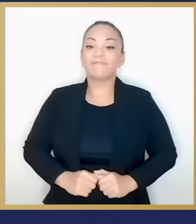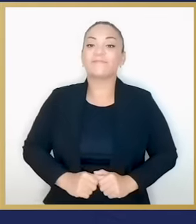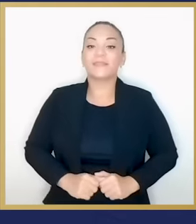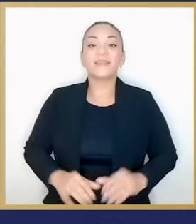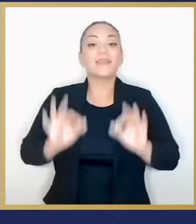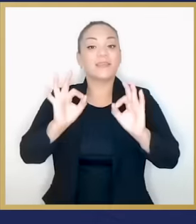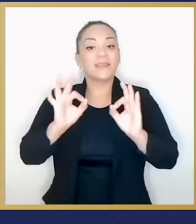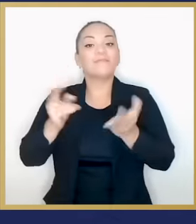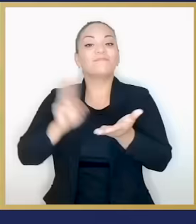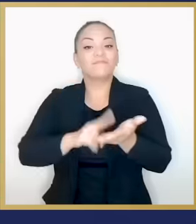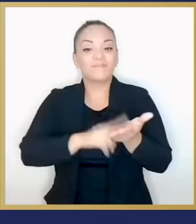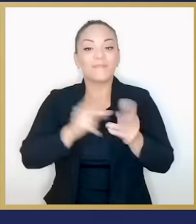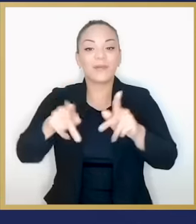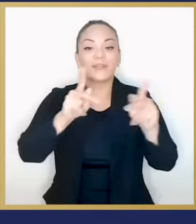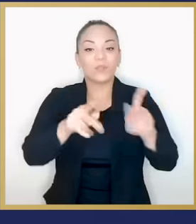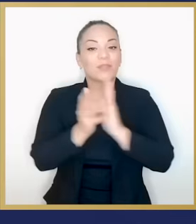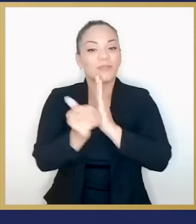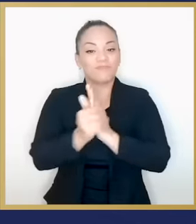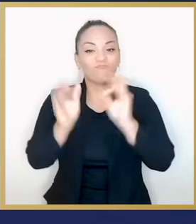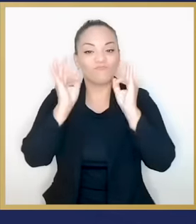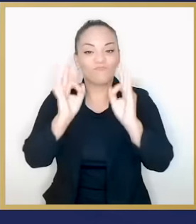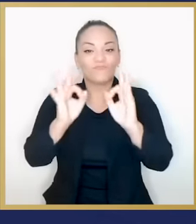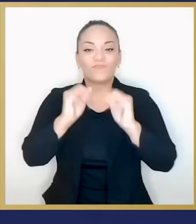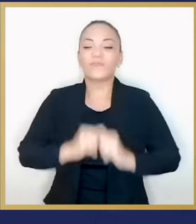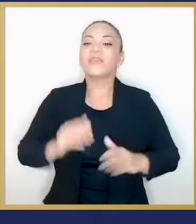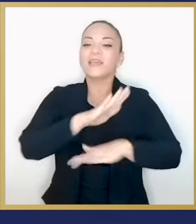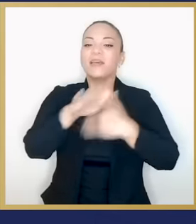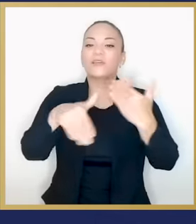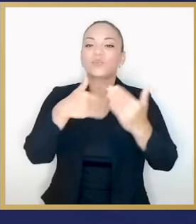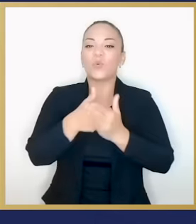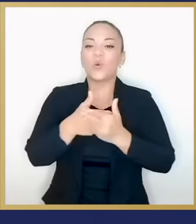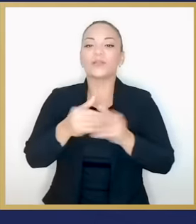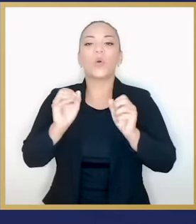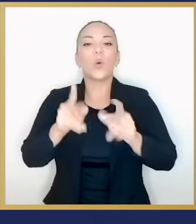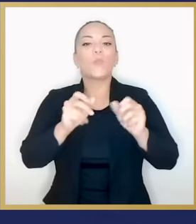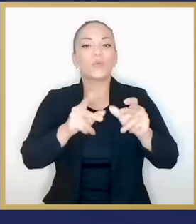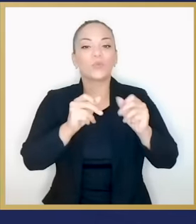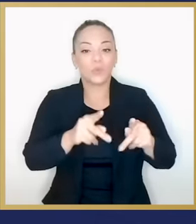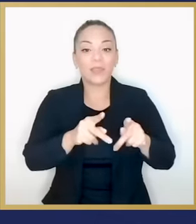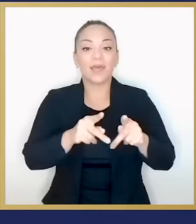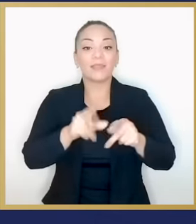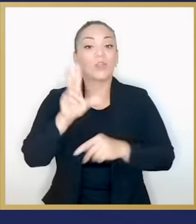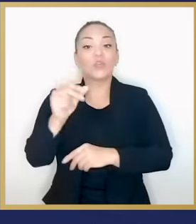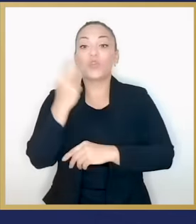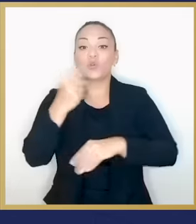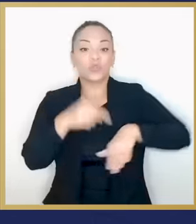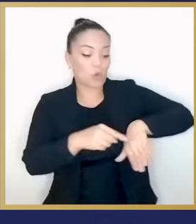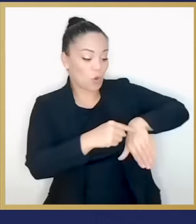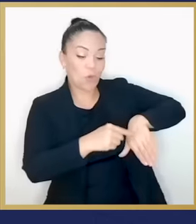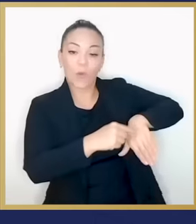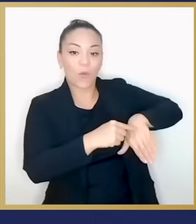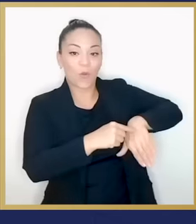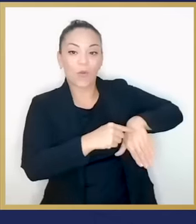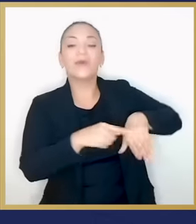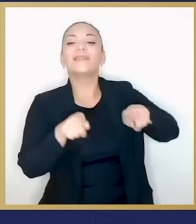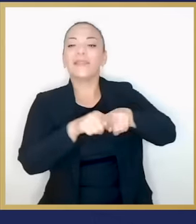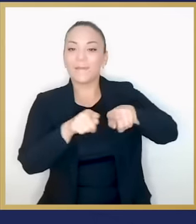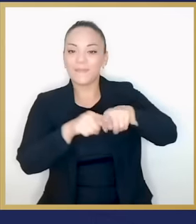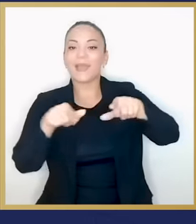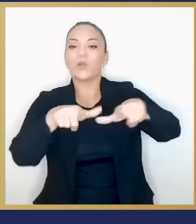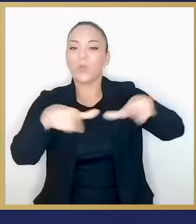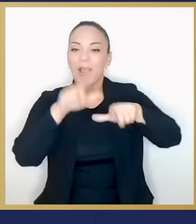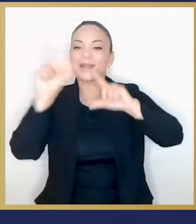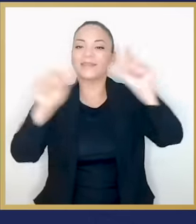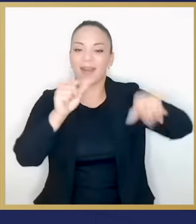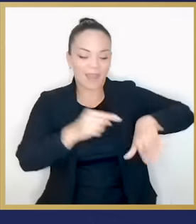recurso humano. Y lo más importante, que todas esas oportunidades también lleguen a las zonas